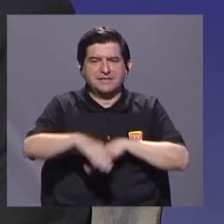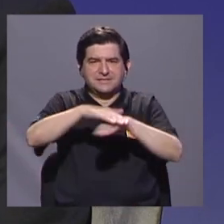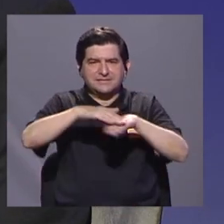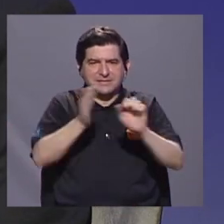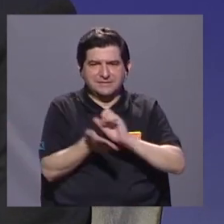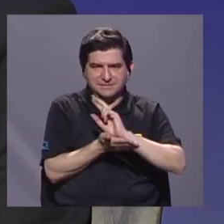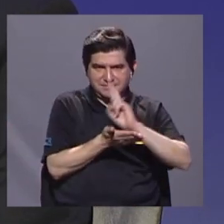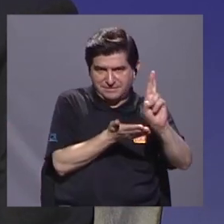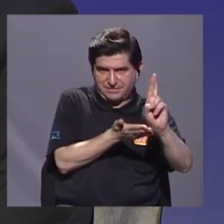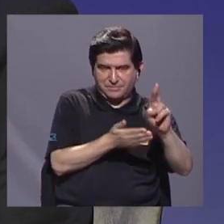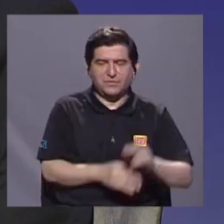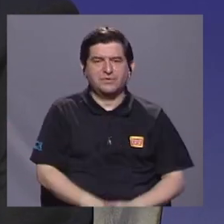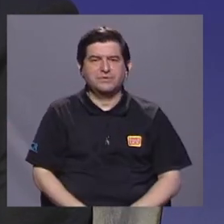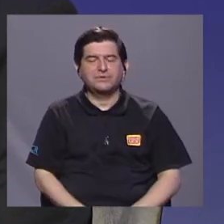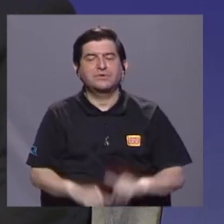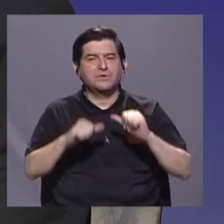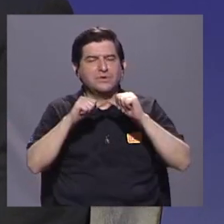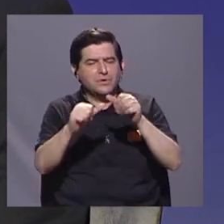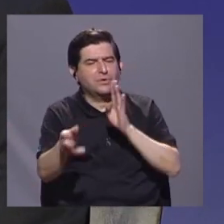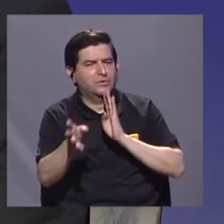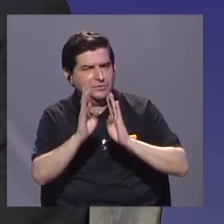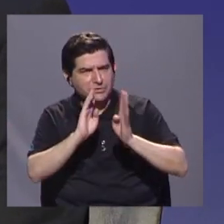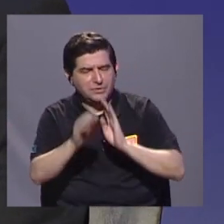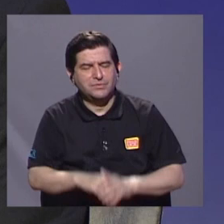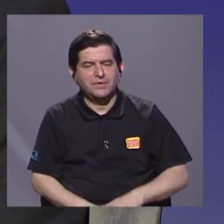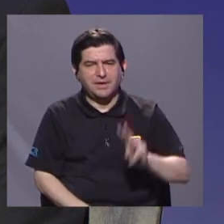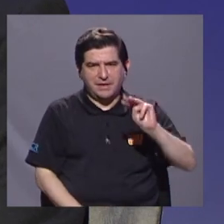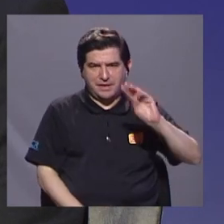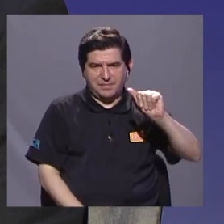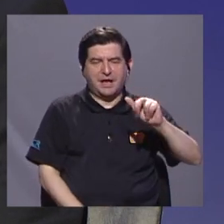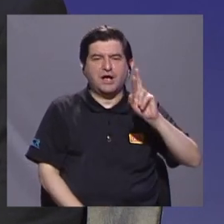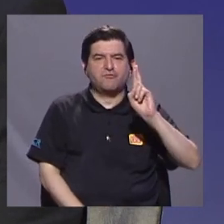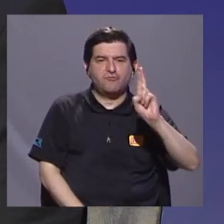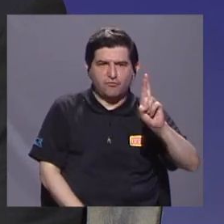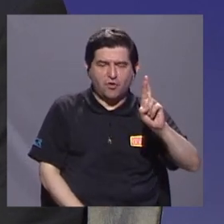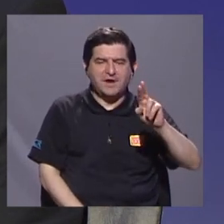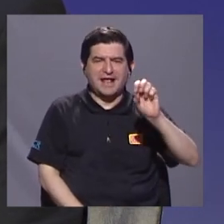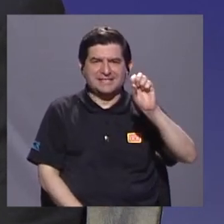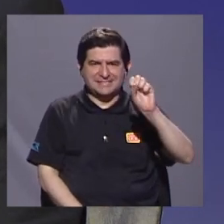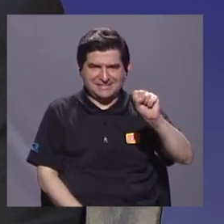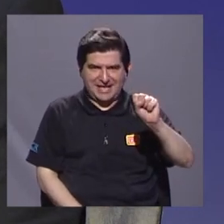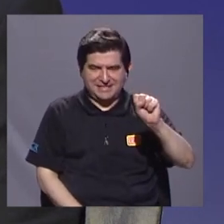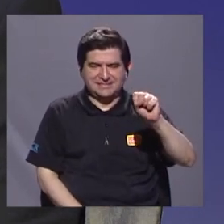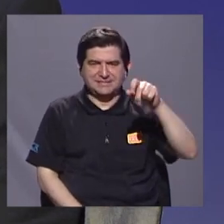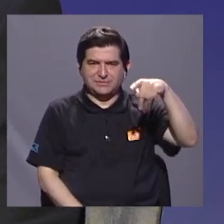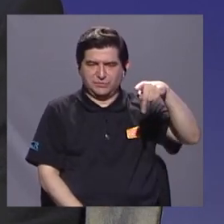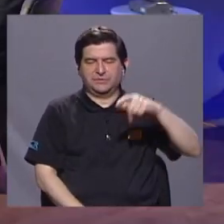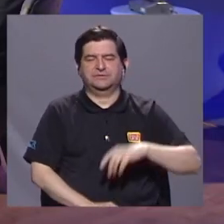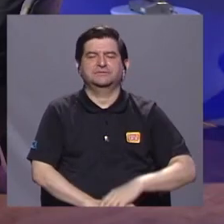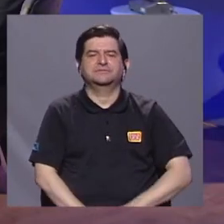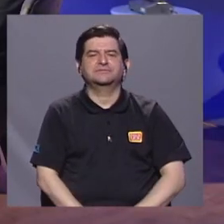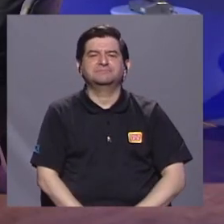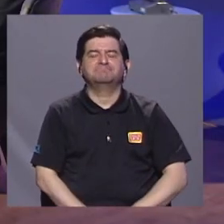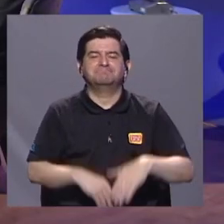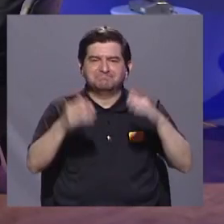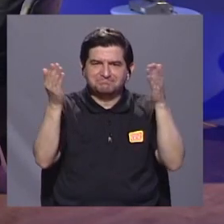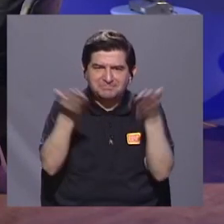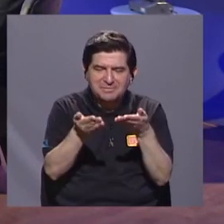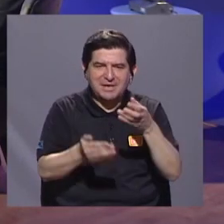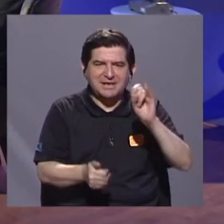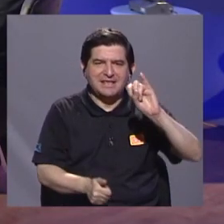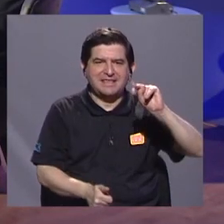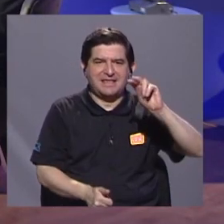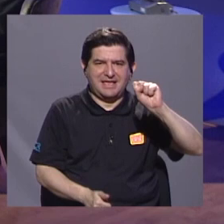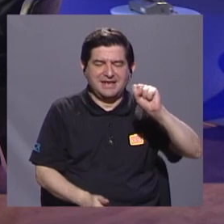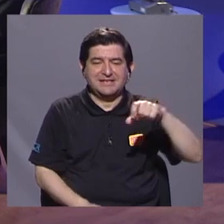de Occidente. Y continuamos conversando con el máster Ronald Sánchez Porras. Bienvenida, Inés,